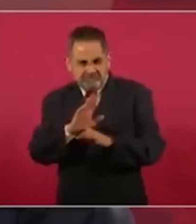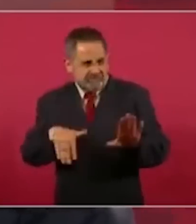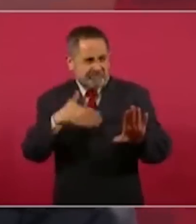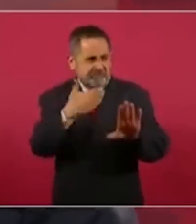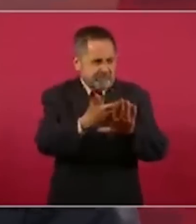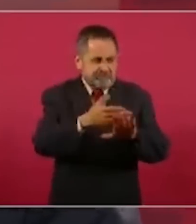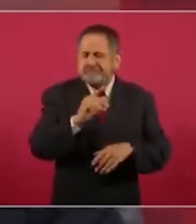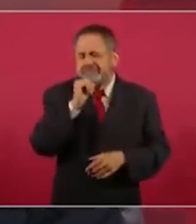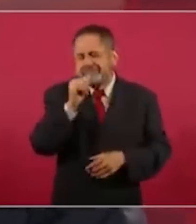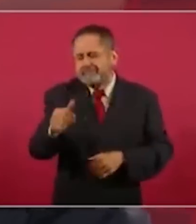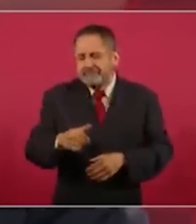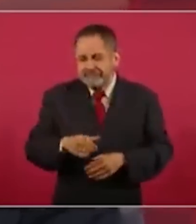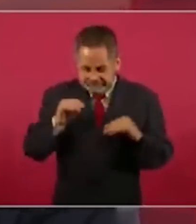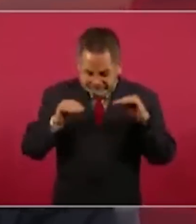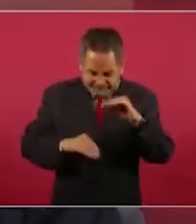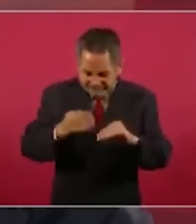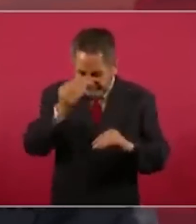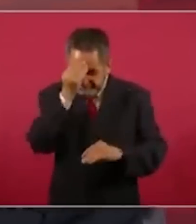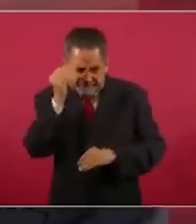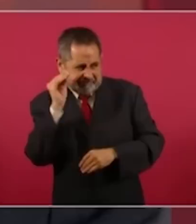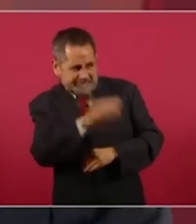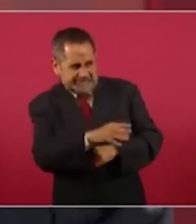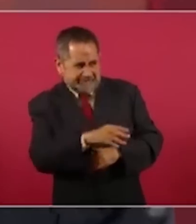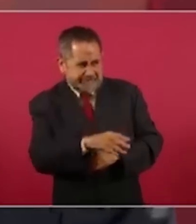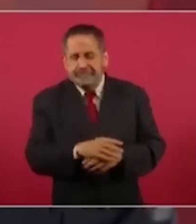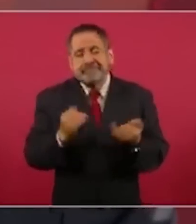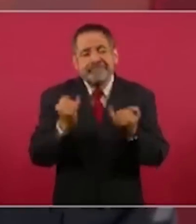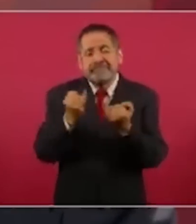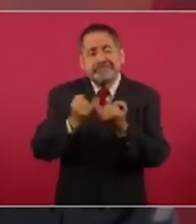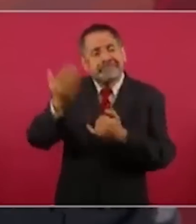no somos iguales.